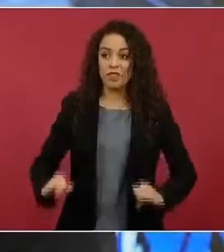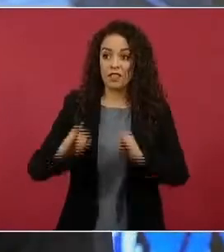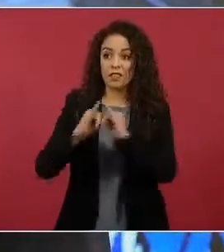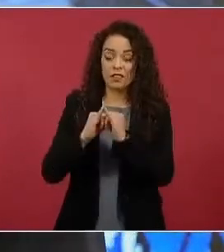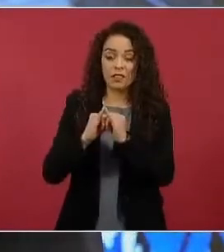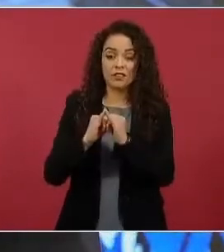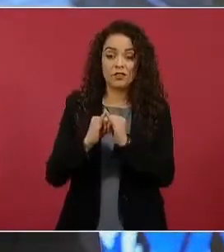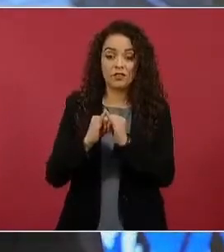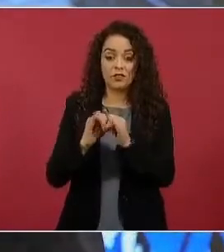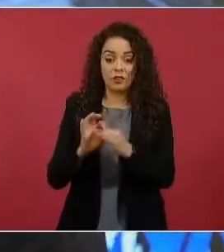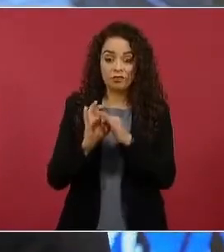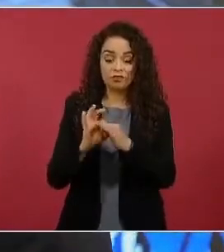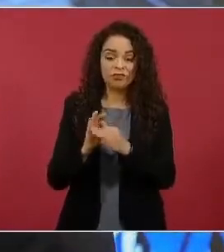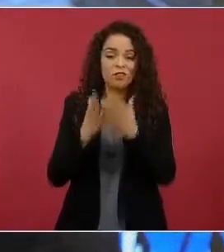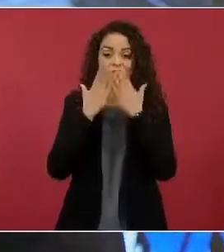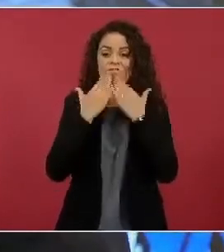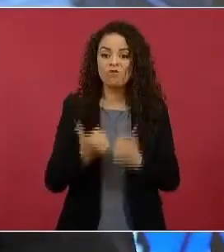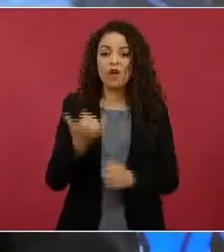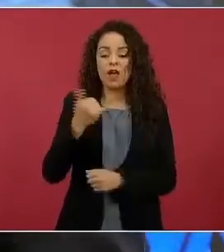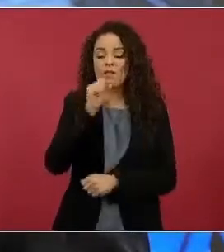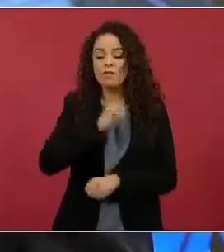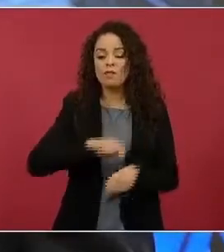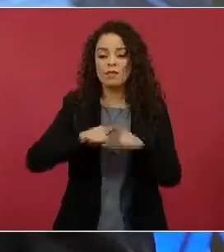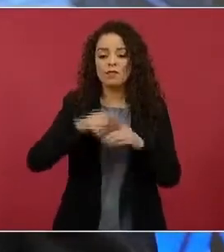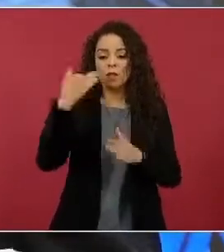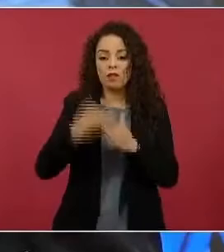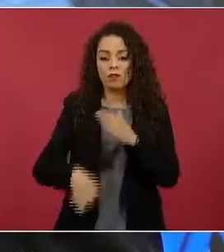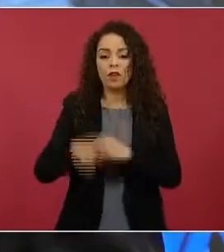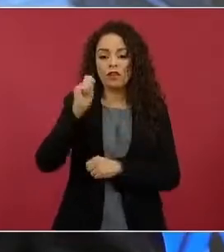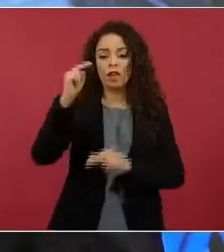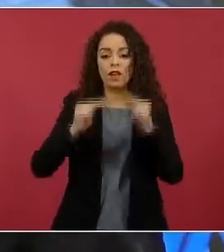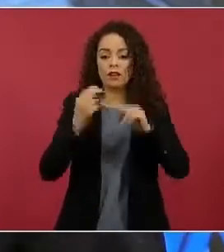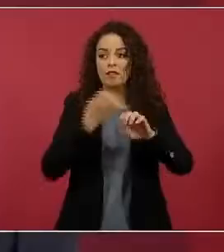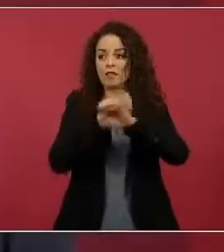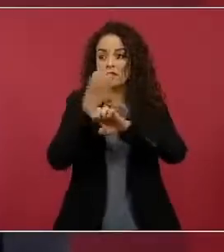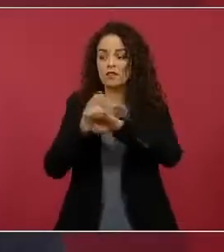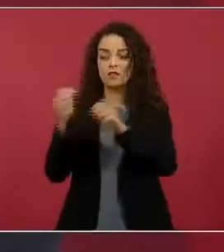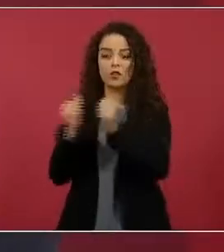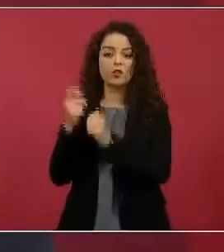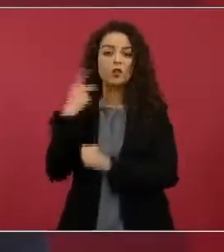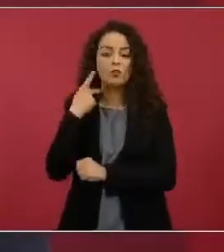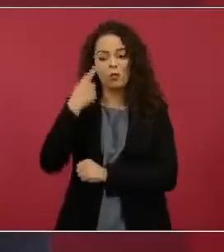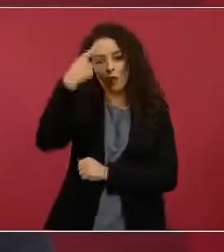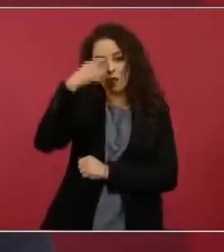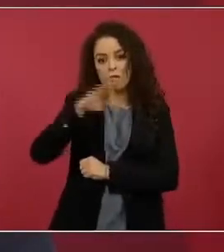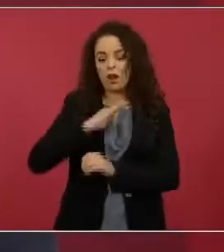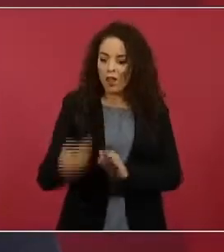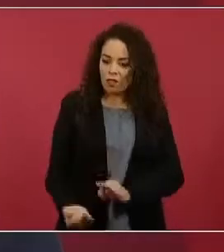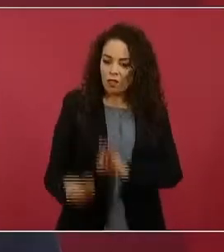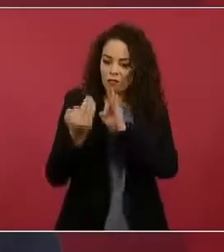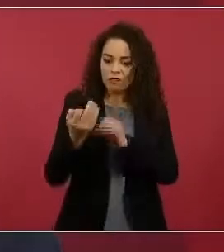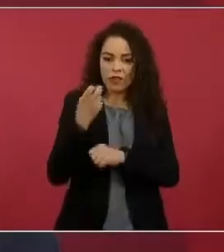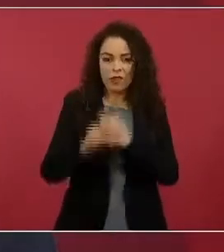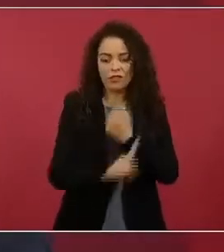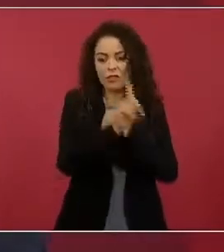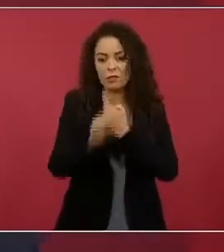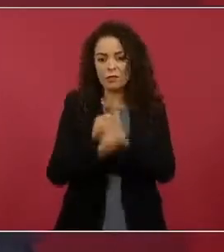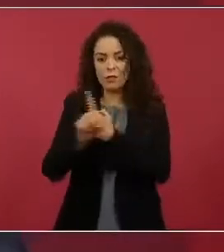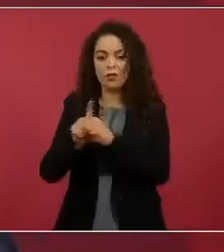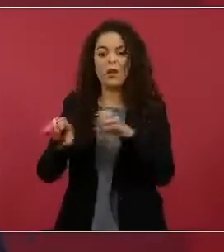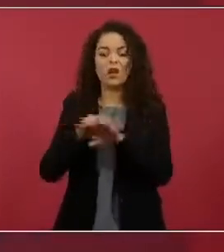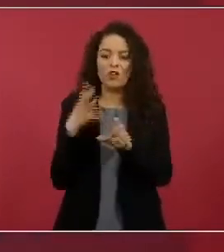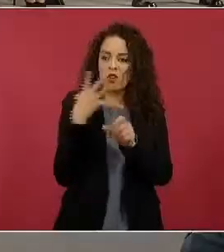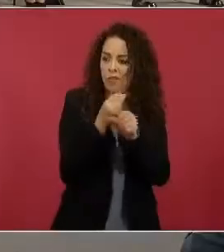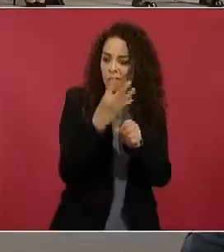sino también falta voluntad política a nivel estatal para encarar esta crisis, a pesar de que afortunadamente